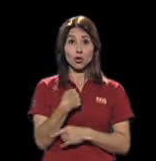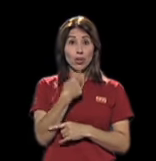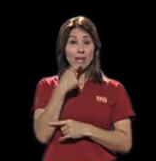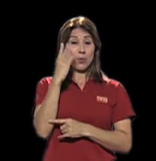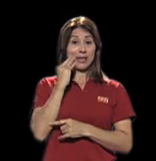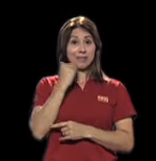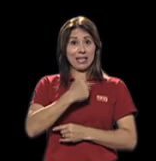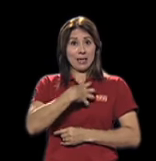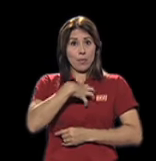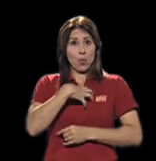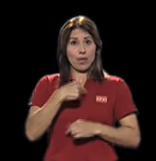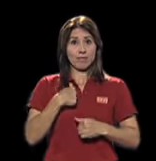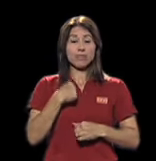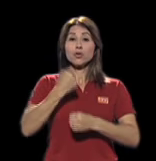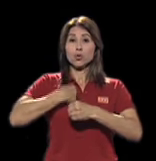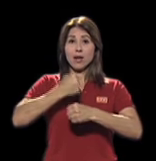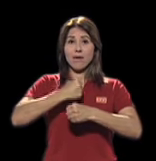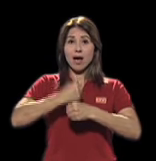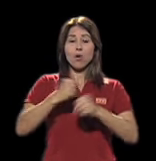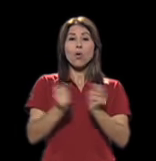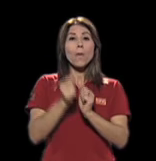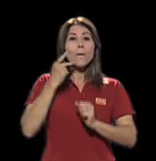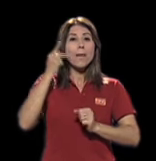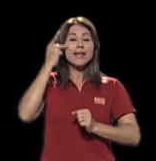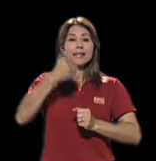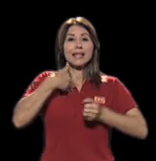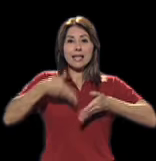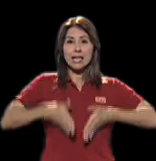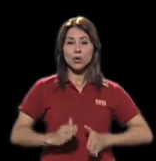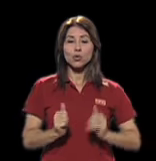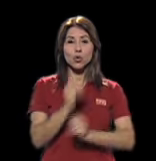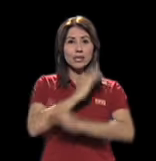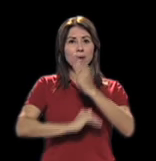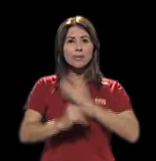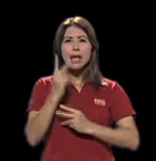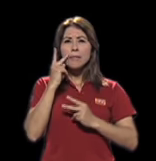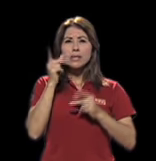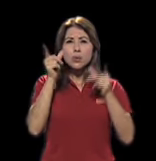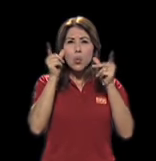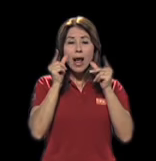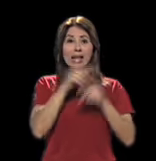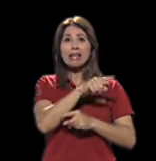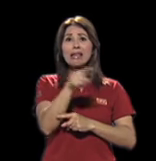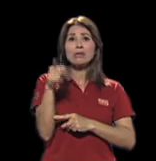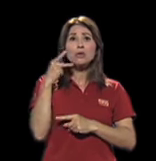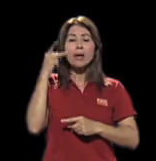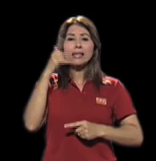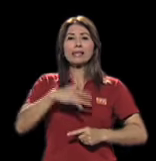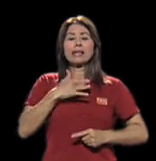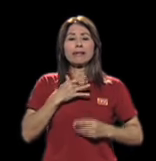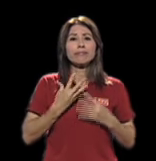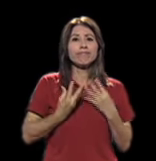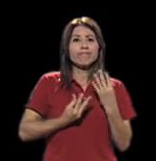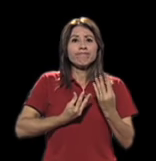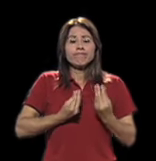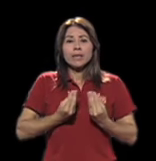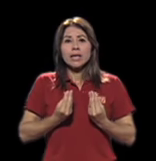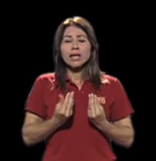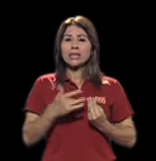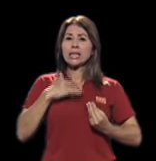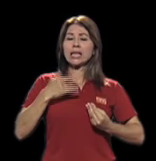propia, yo trabajo con padres con niños con discapacidad visual y tienen un montón de miedos, de temores, de